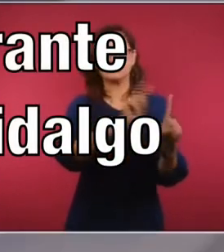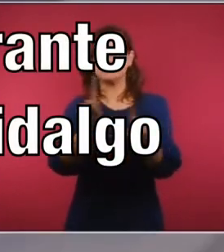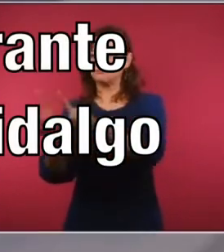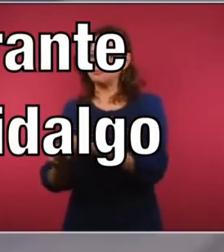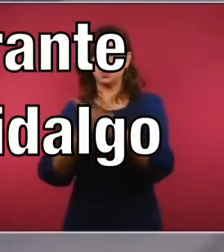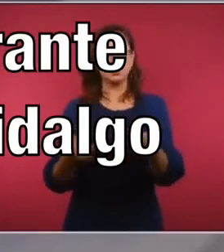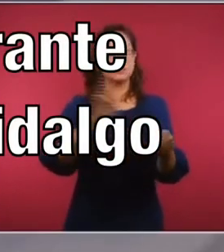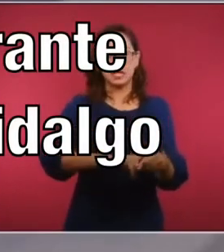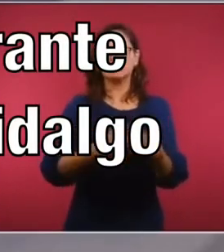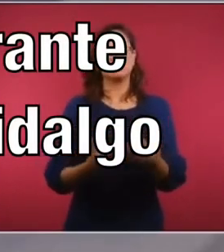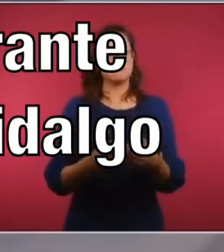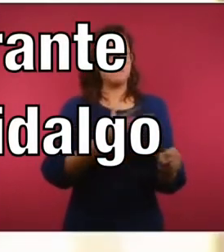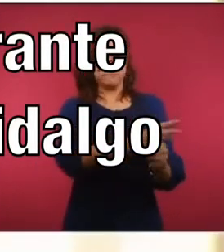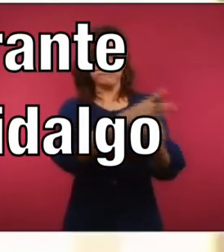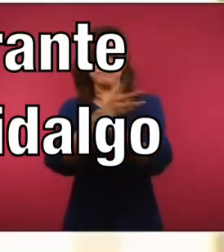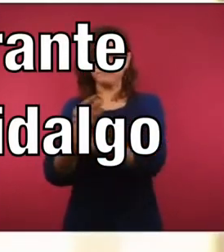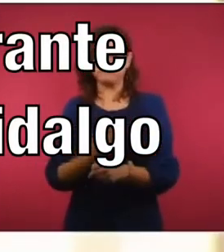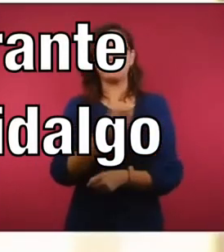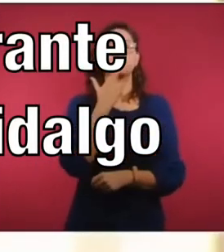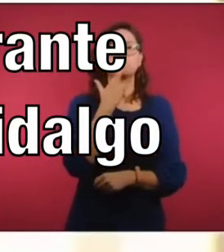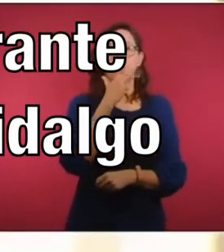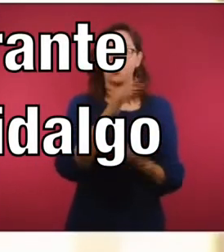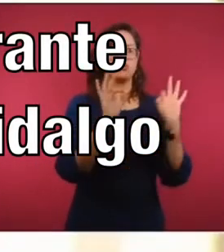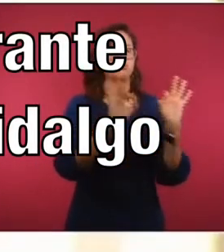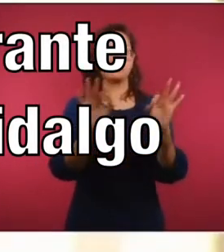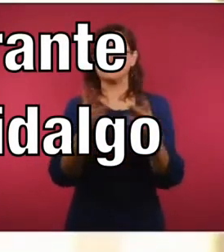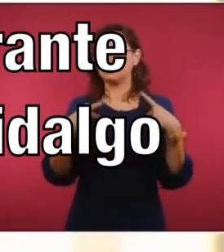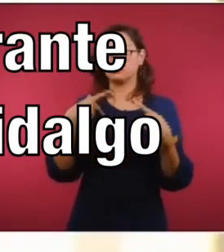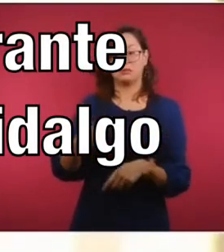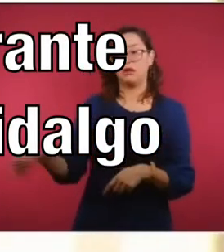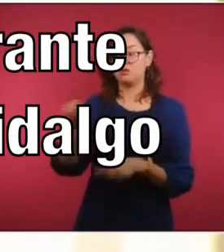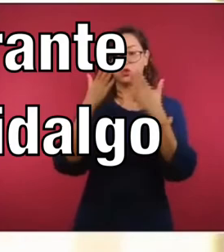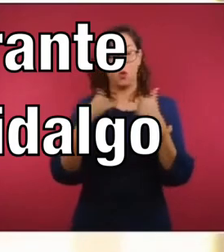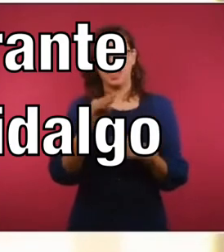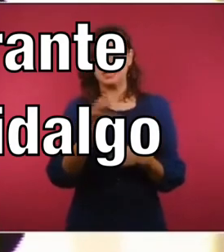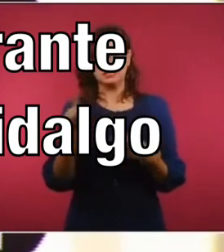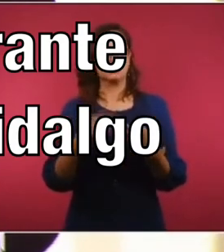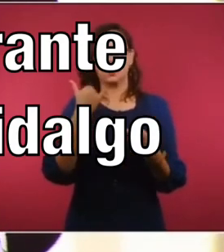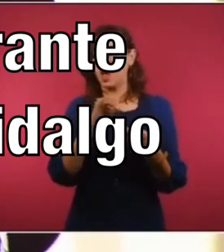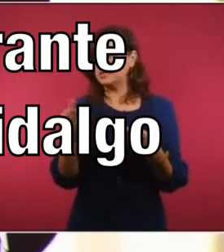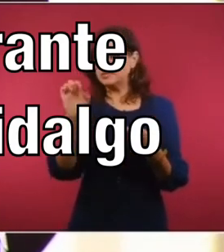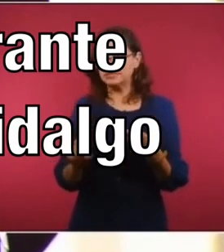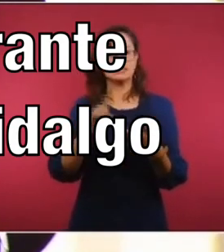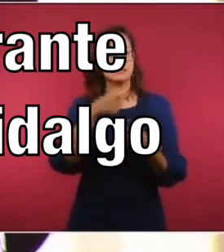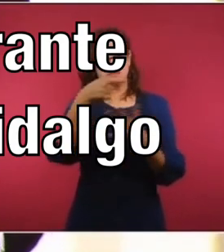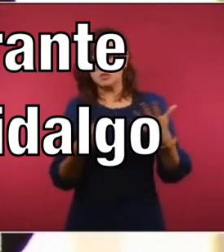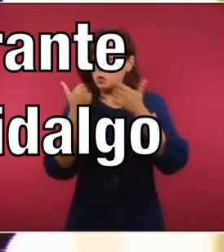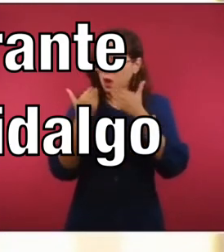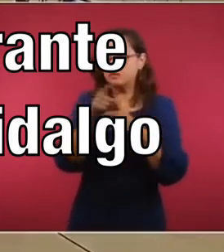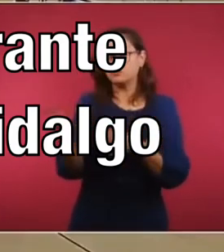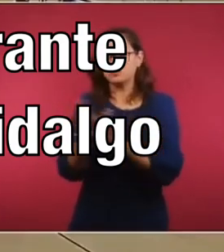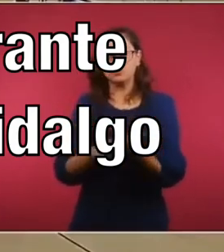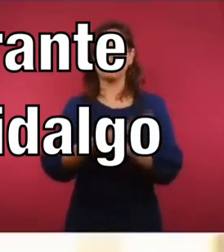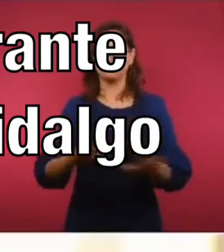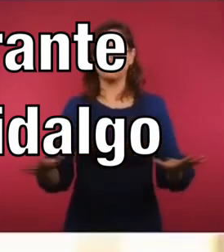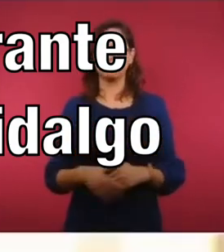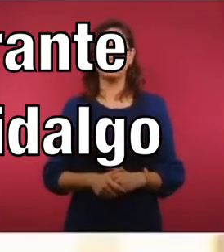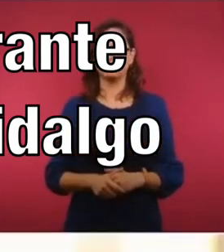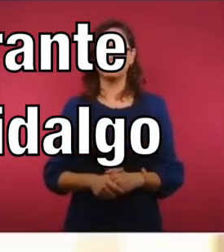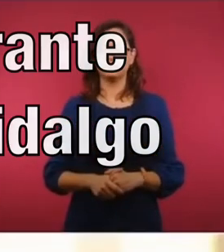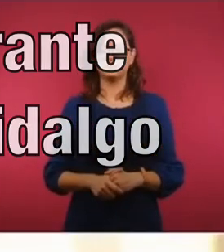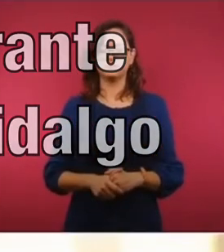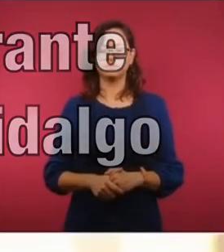Sobre todo, para la atención a los que no tienen seguridad social. A la gente más humilde, a la gente más pobre. Eso es, en general.